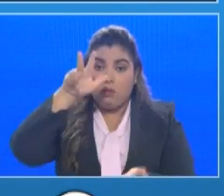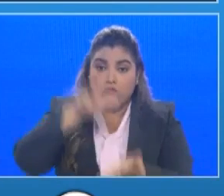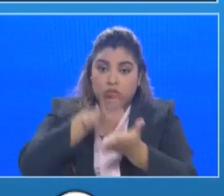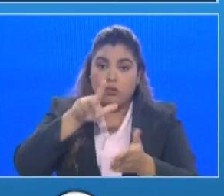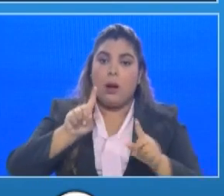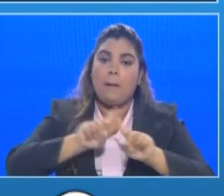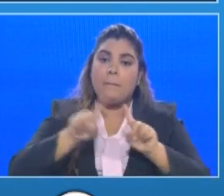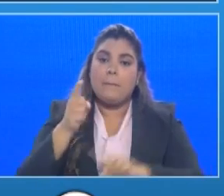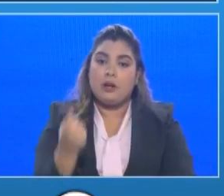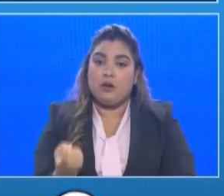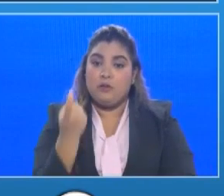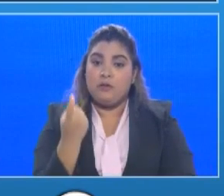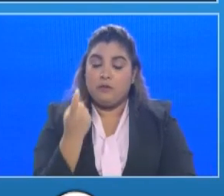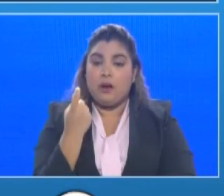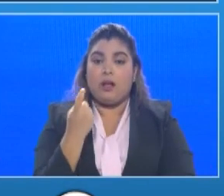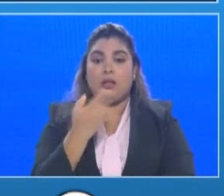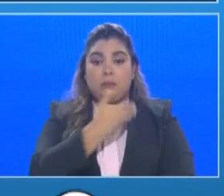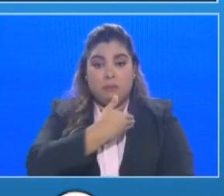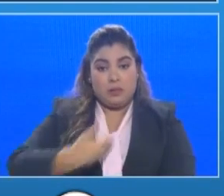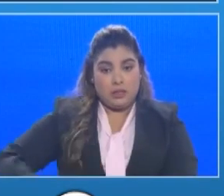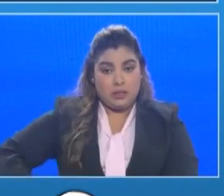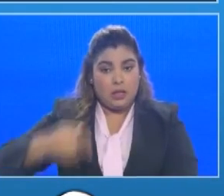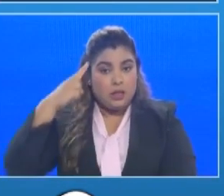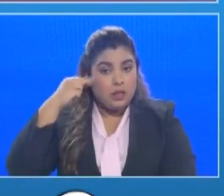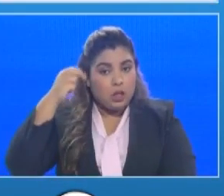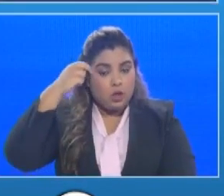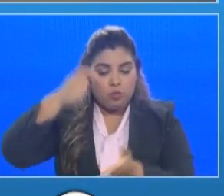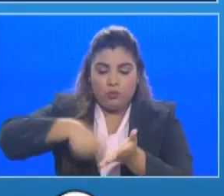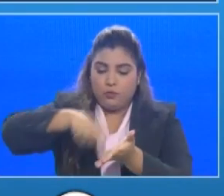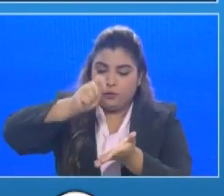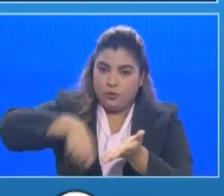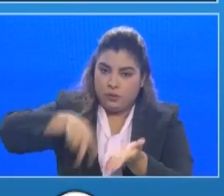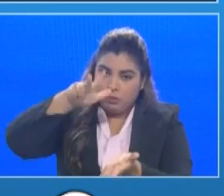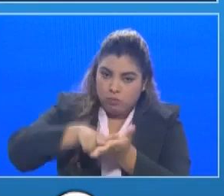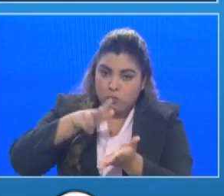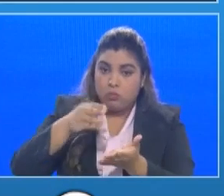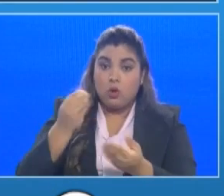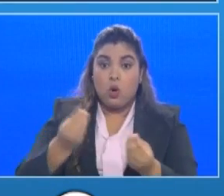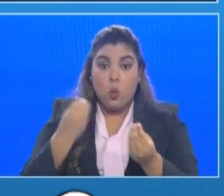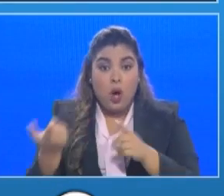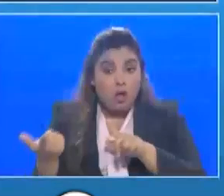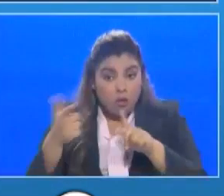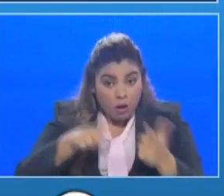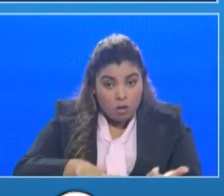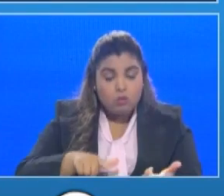estamos discutiendo dentro del gabinete y una vez que tengamos la información la daremos a conocer